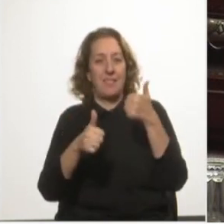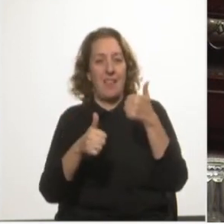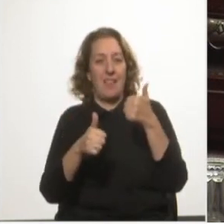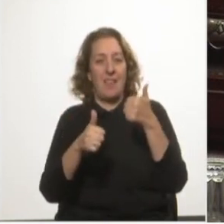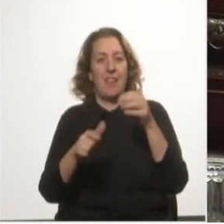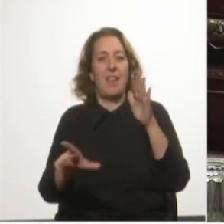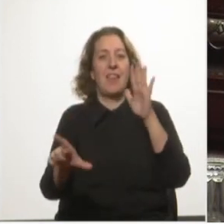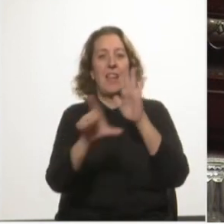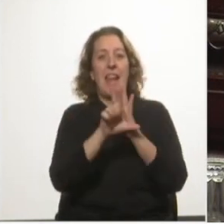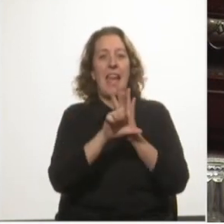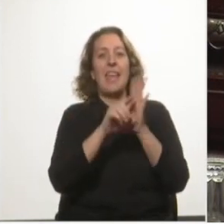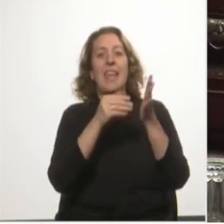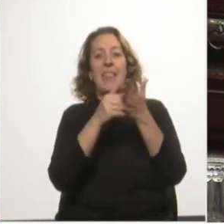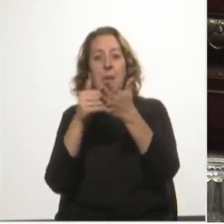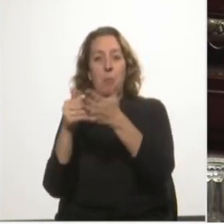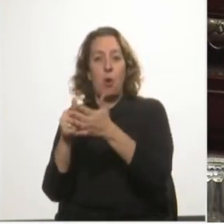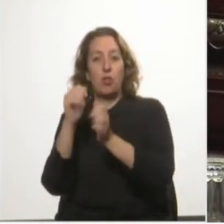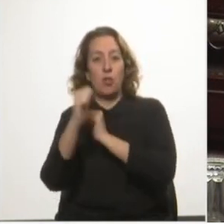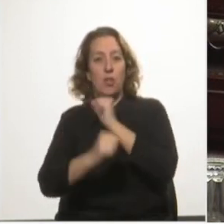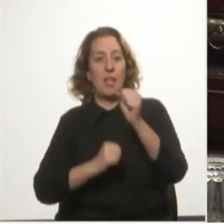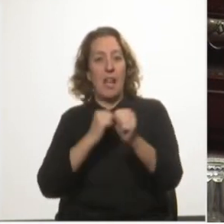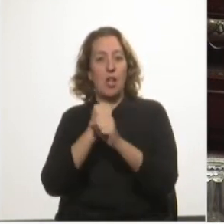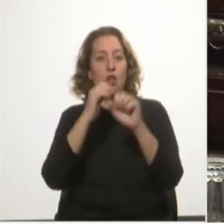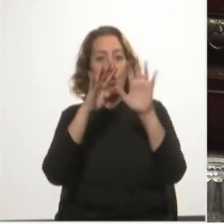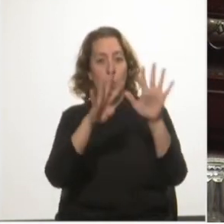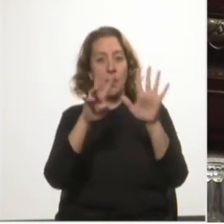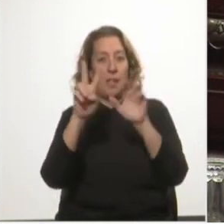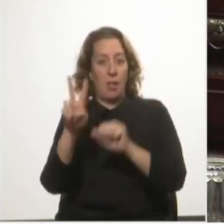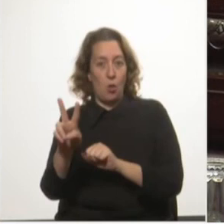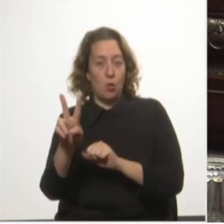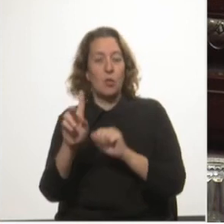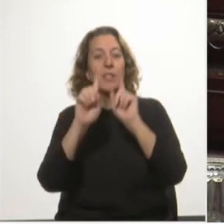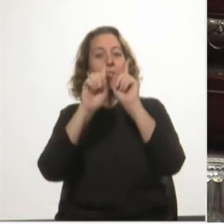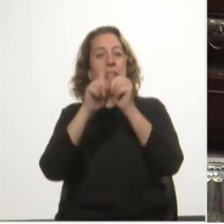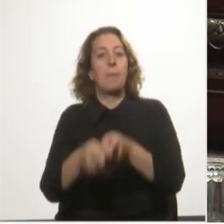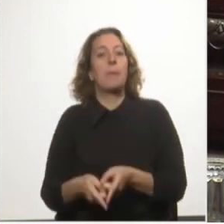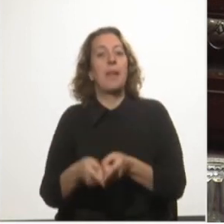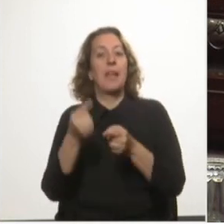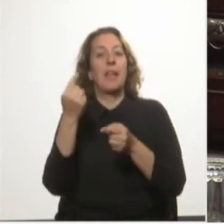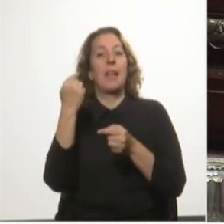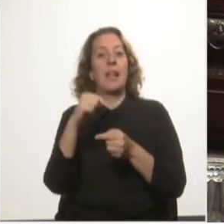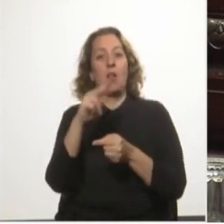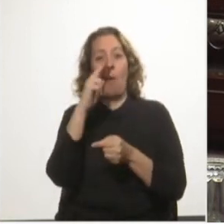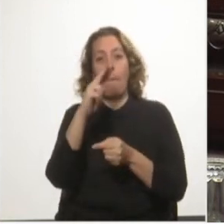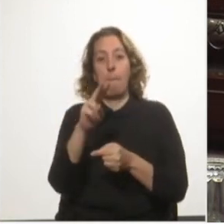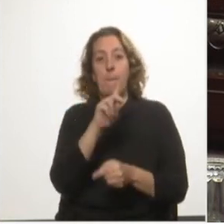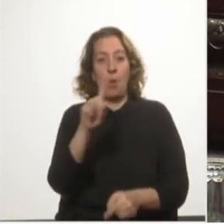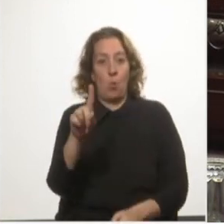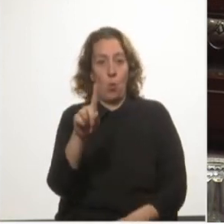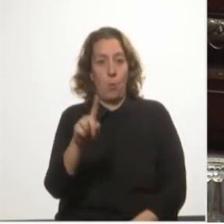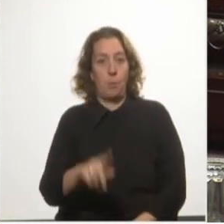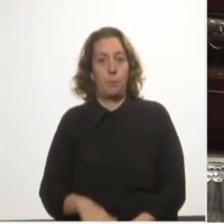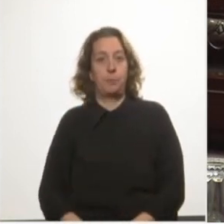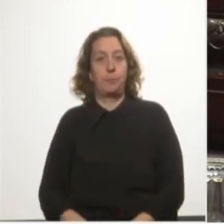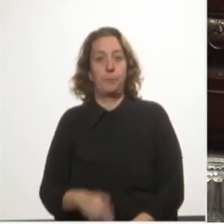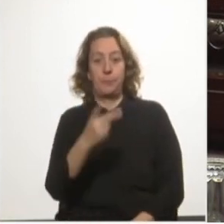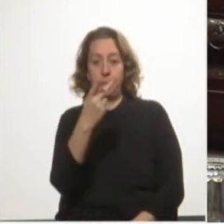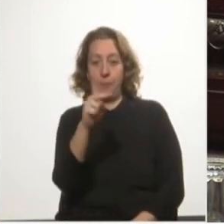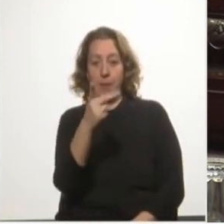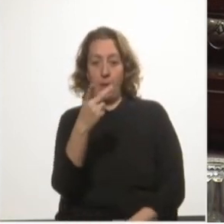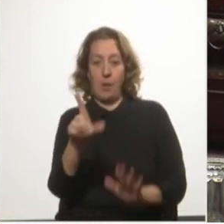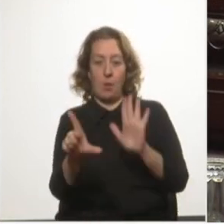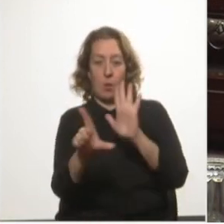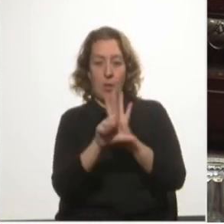puertos del 92 y la que dio origen a la concesión original de 2001. Y a estas dos leyes